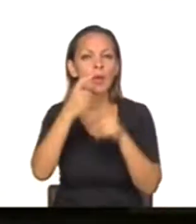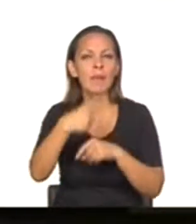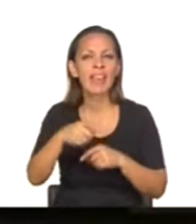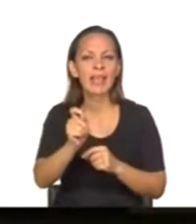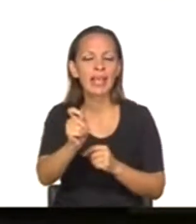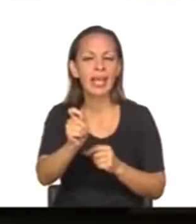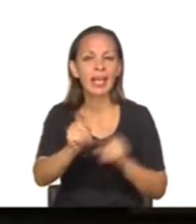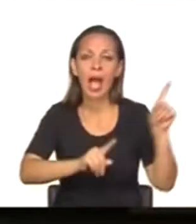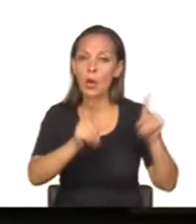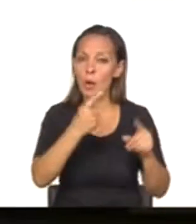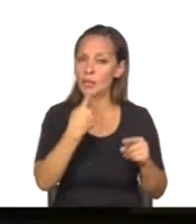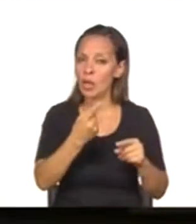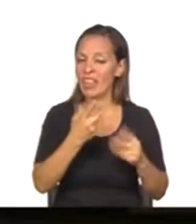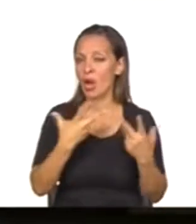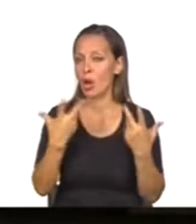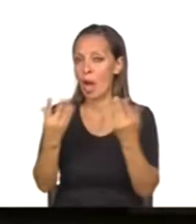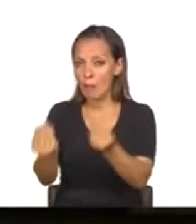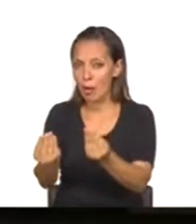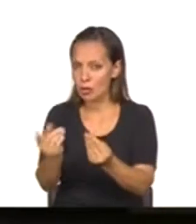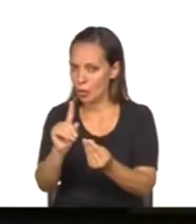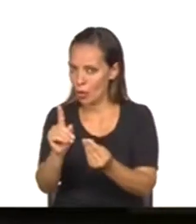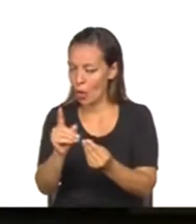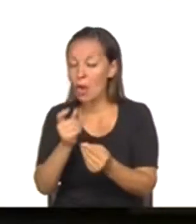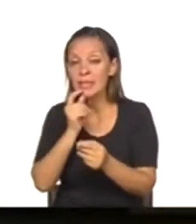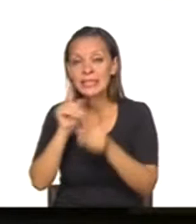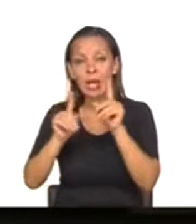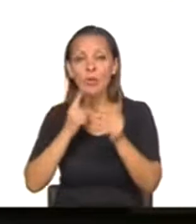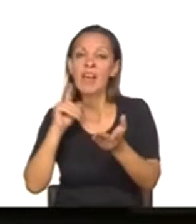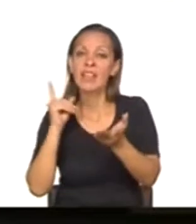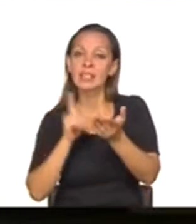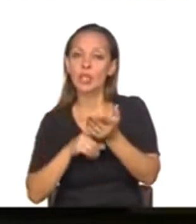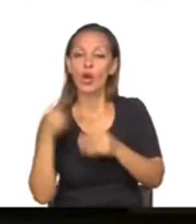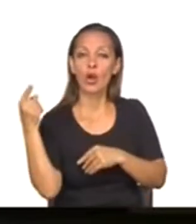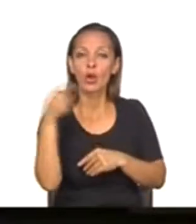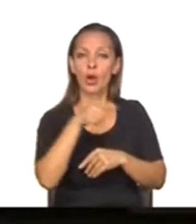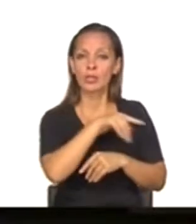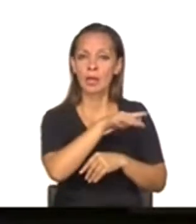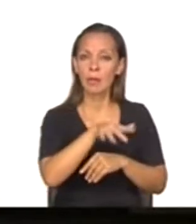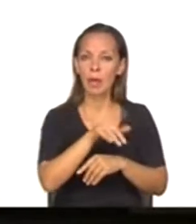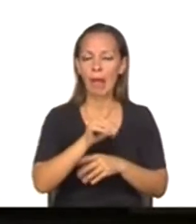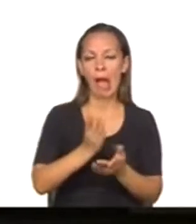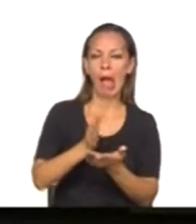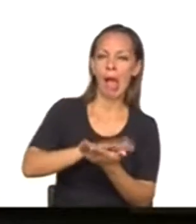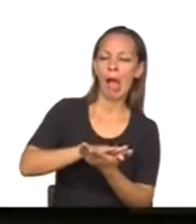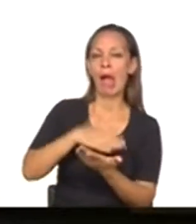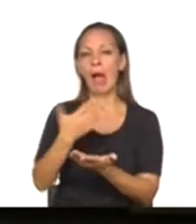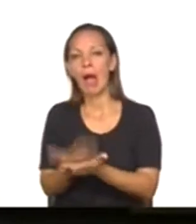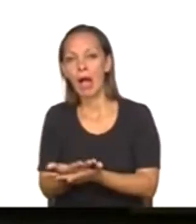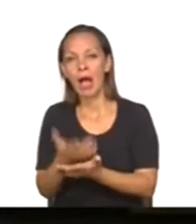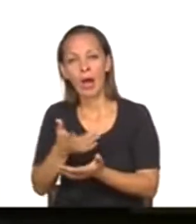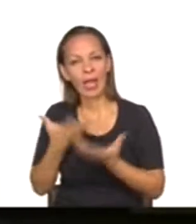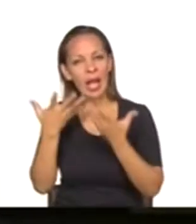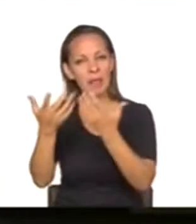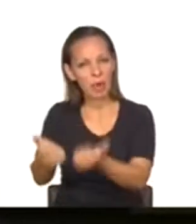acompañar medidas que atentaran contra el pueblo y hoy le vuelven a mentir y hoy no solamente dan cuoros sino que van a